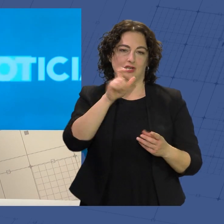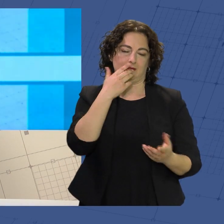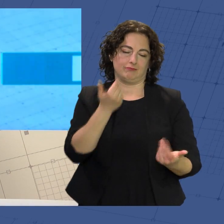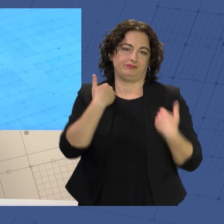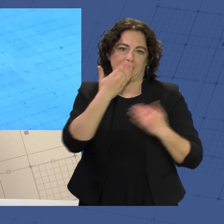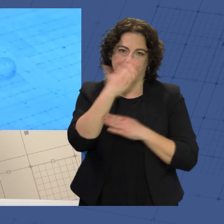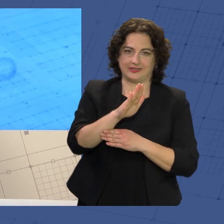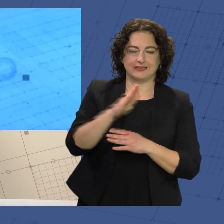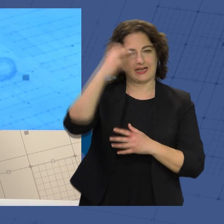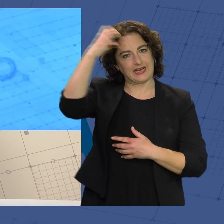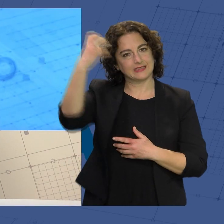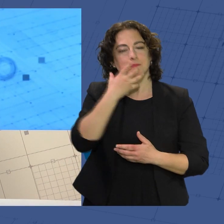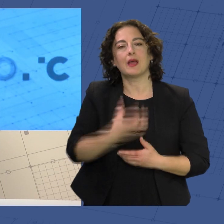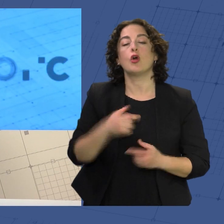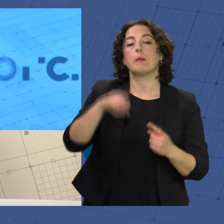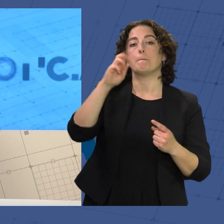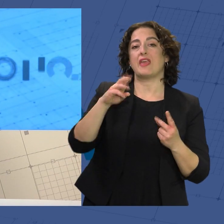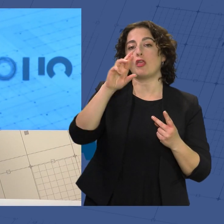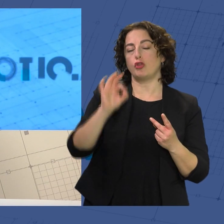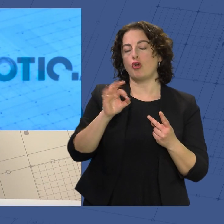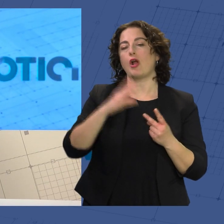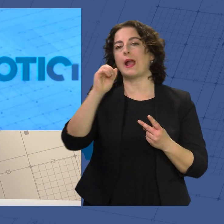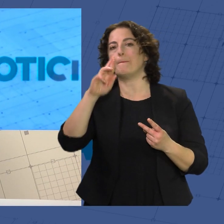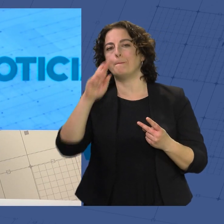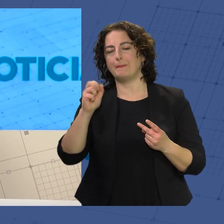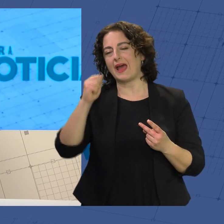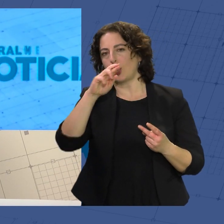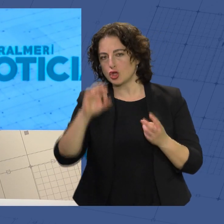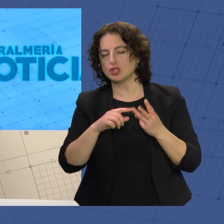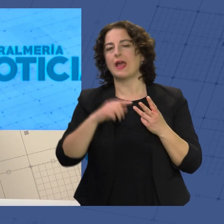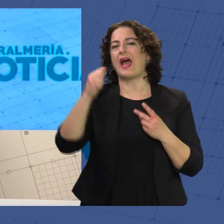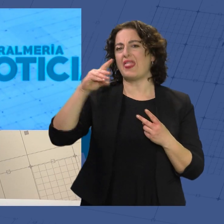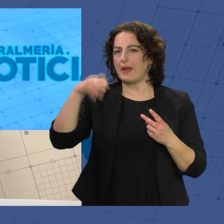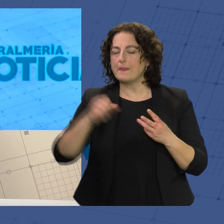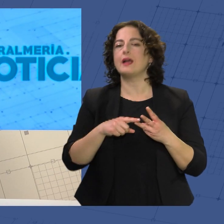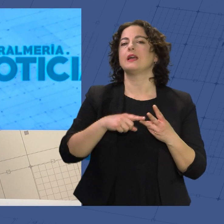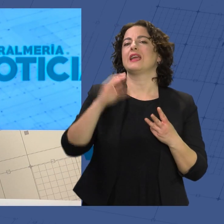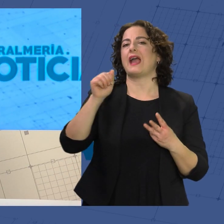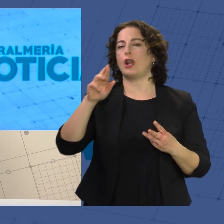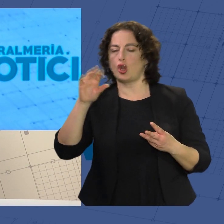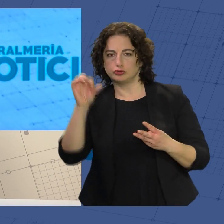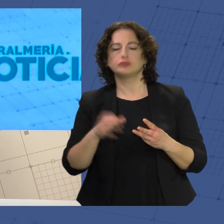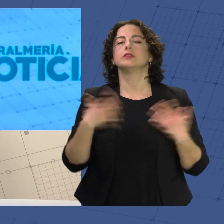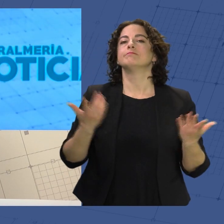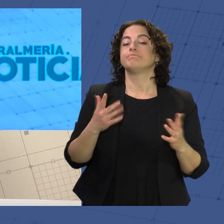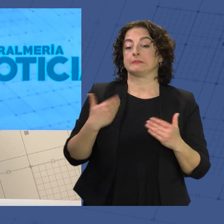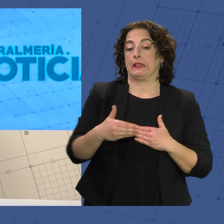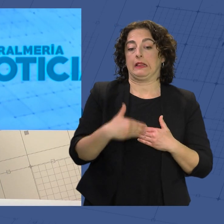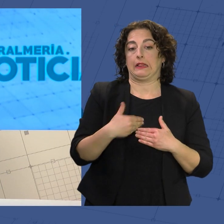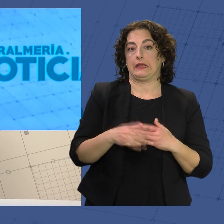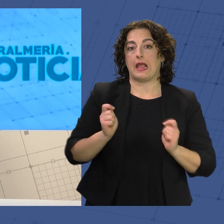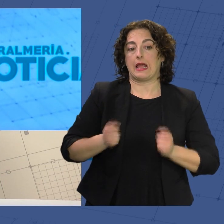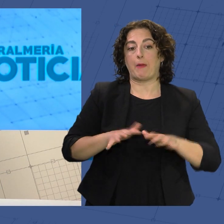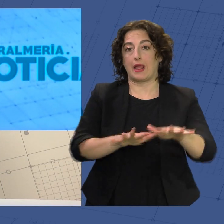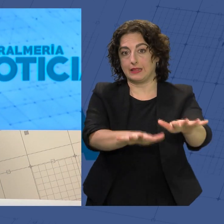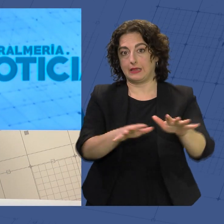este año asumen Pedro Caparrós, Carlos Salvador y Adama Sangare. Y mientras se ultiman los preparativos de la próxima cabalgata,